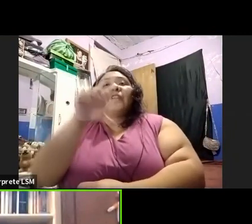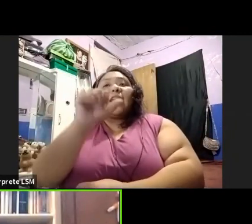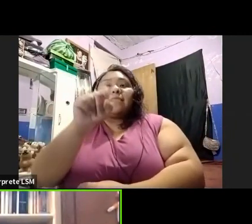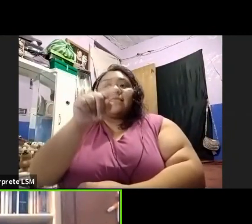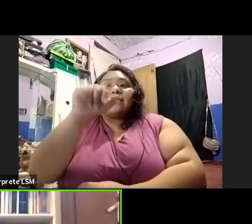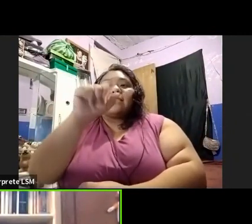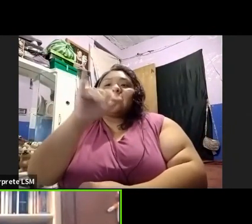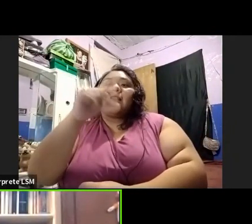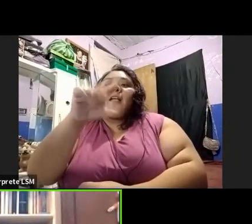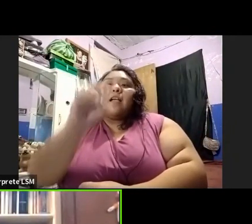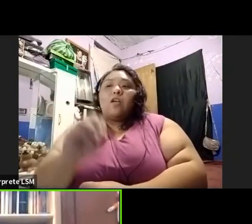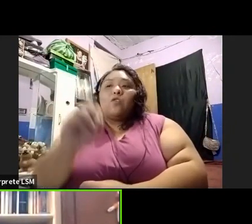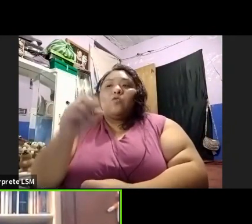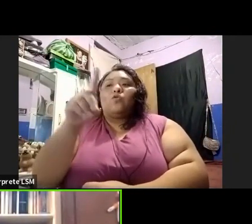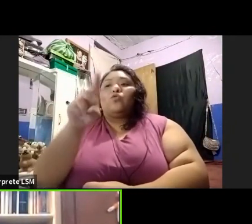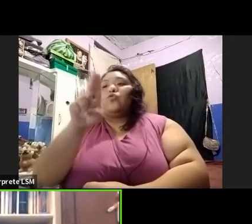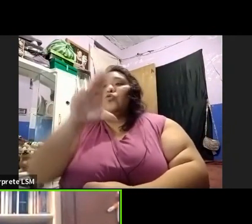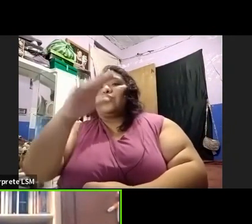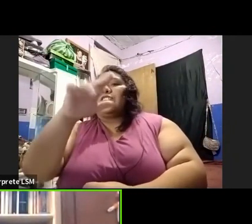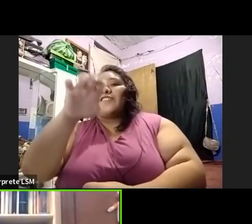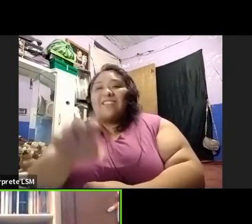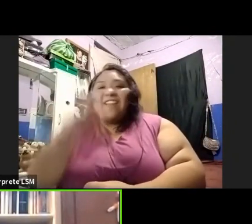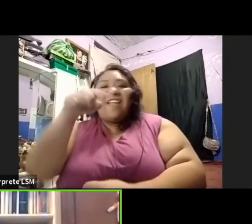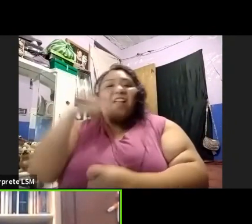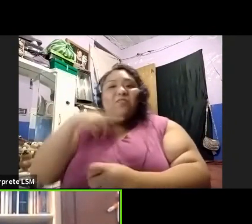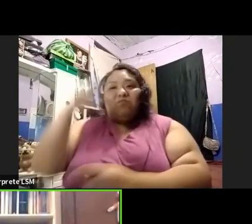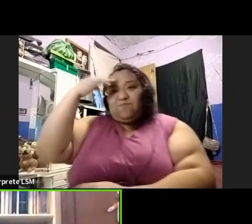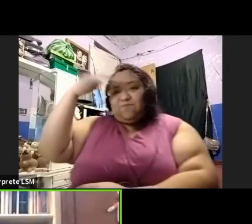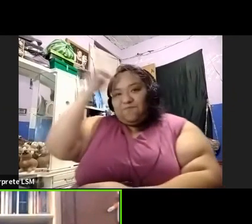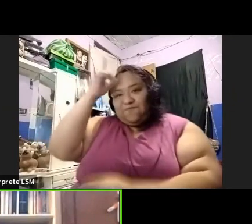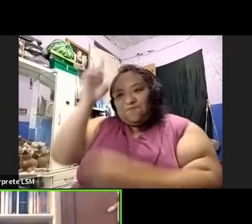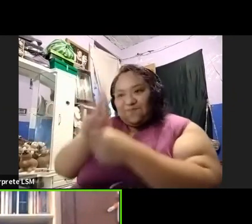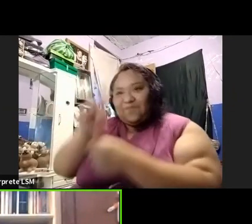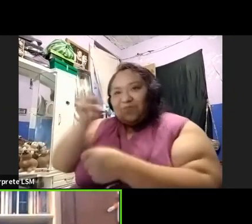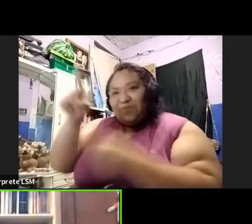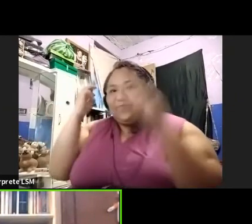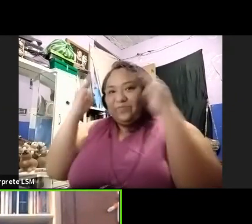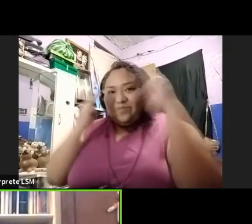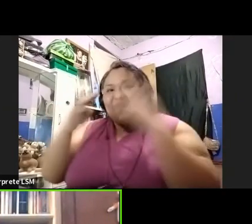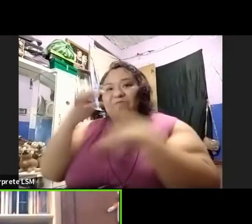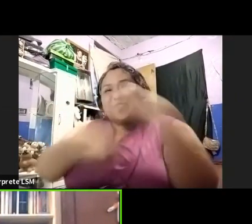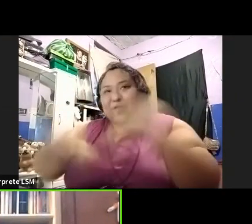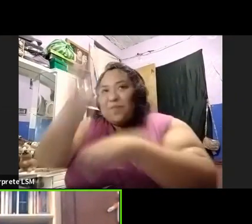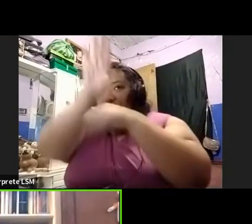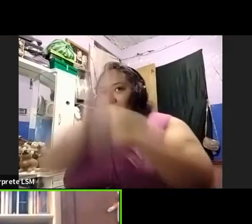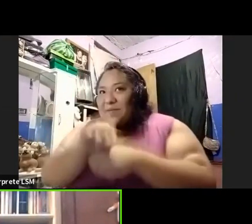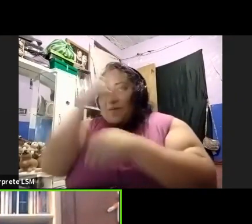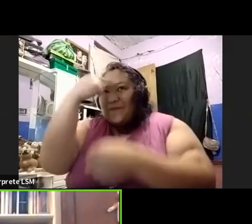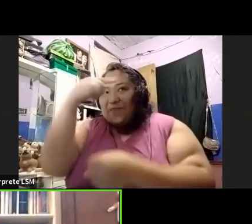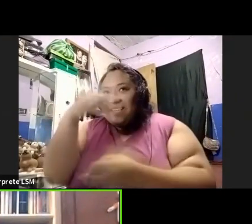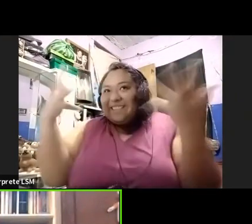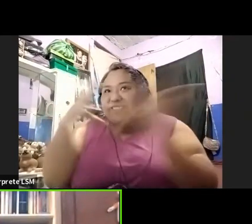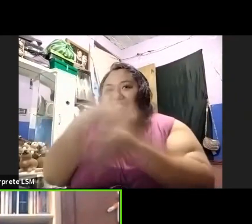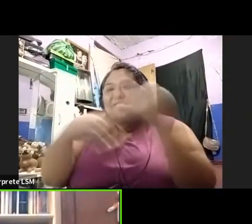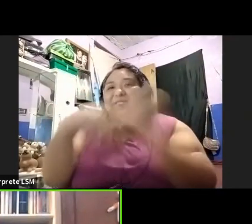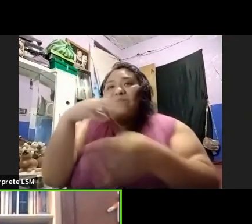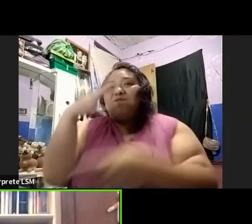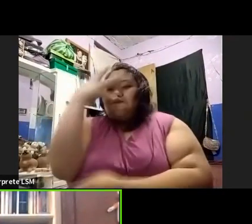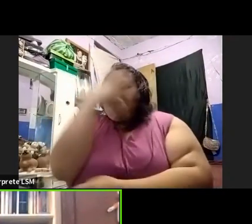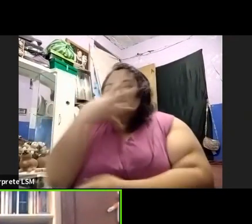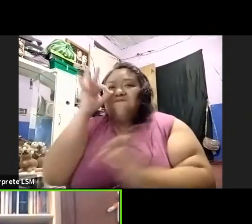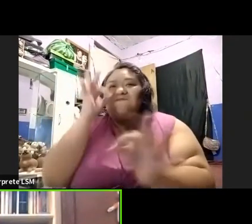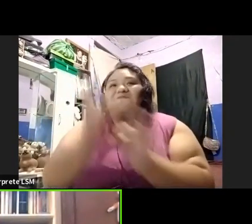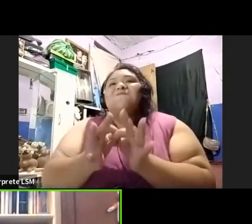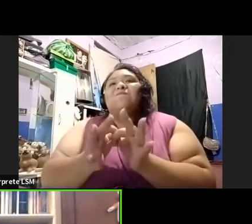nos dirige y nos da el permiso para hacer todas estas cosas maravillosas. Y pues por